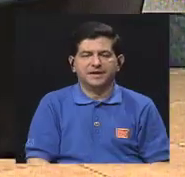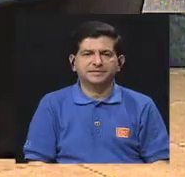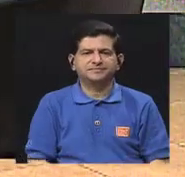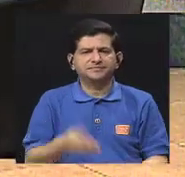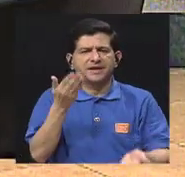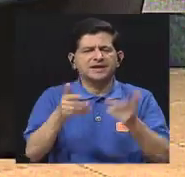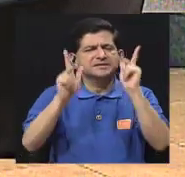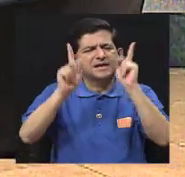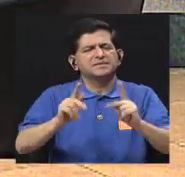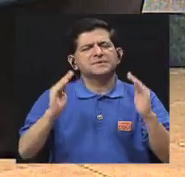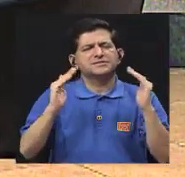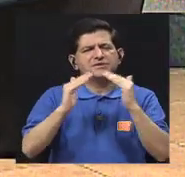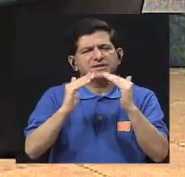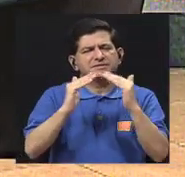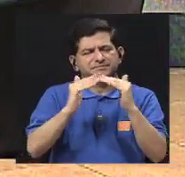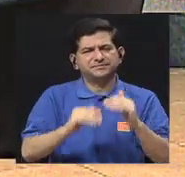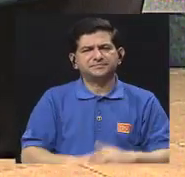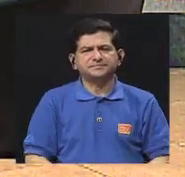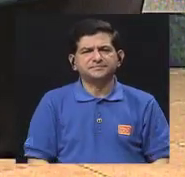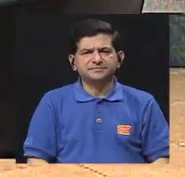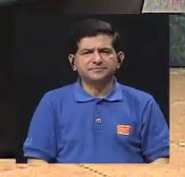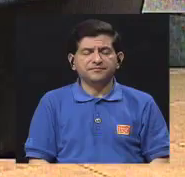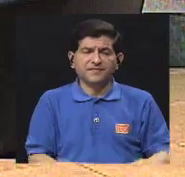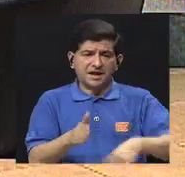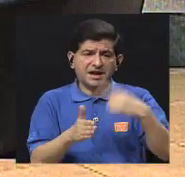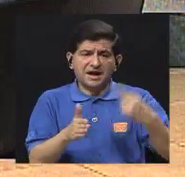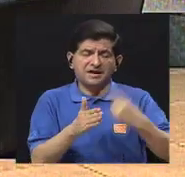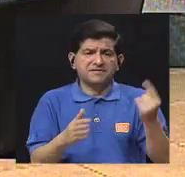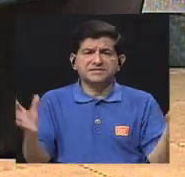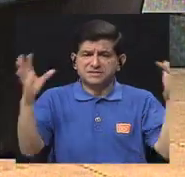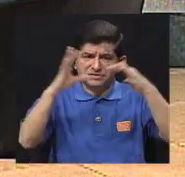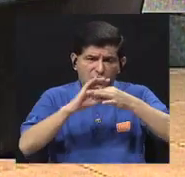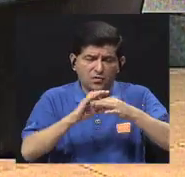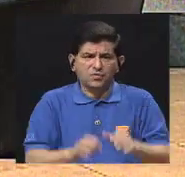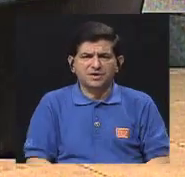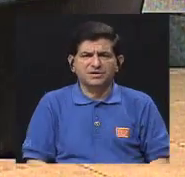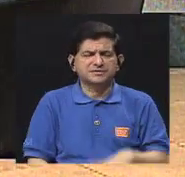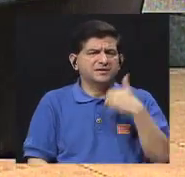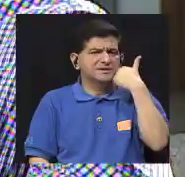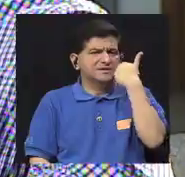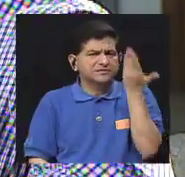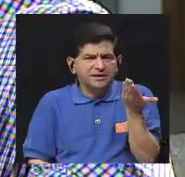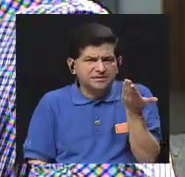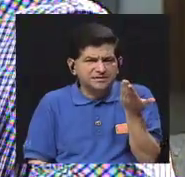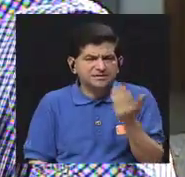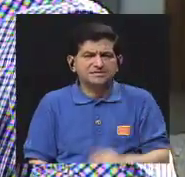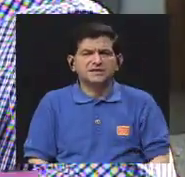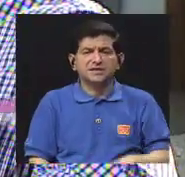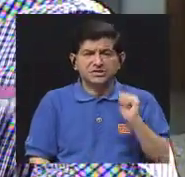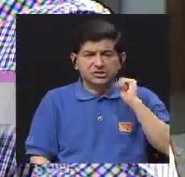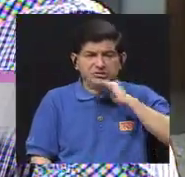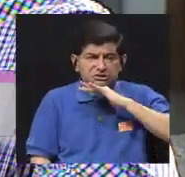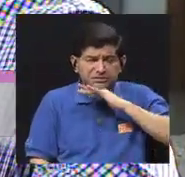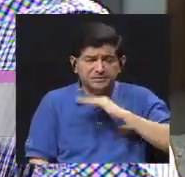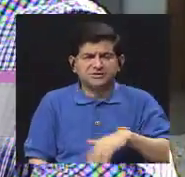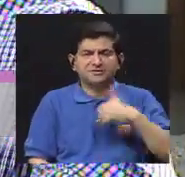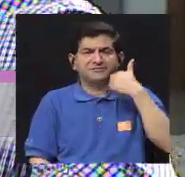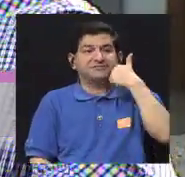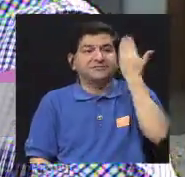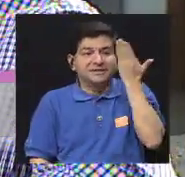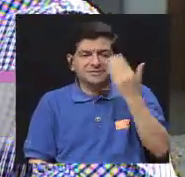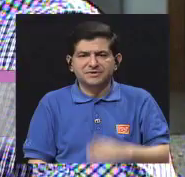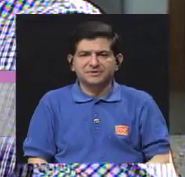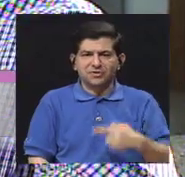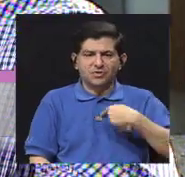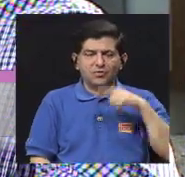tal vez la gente en las casas muchas veces no asocia, es facilísimo contaminarse, es facilísimo